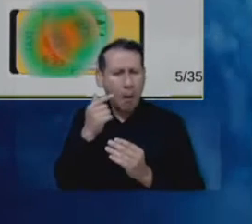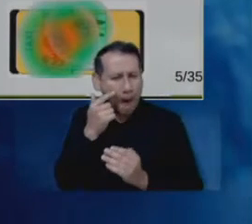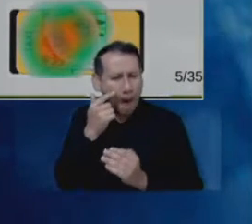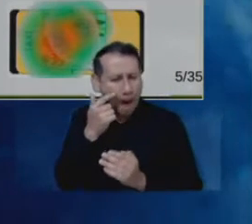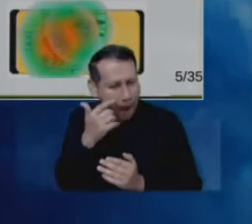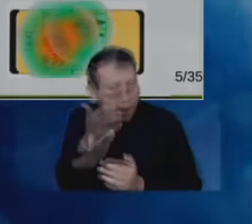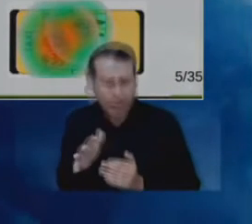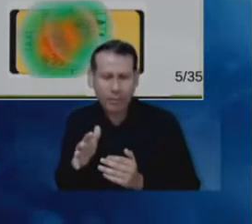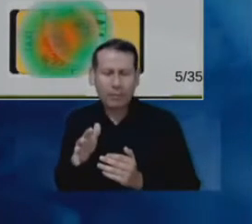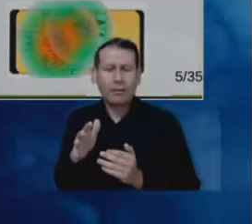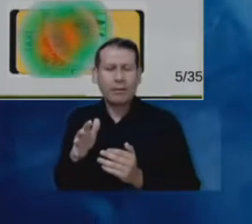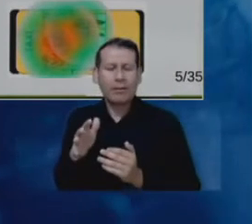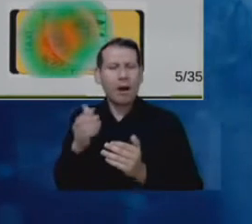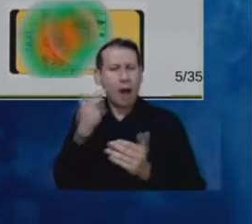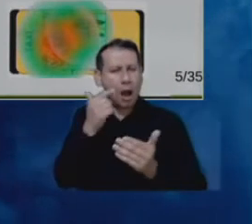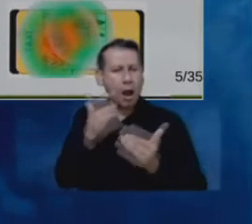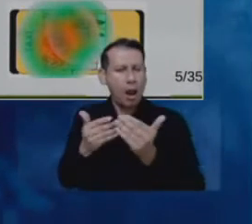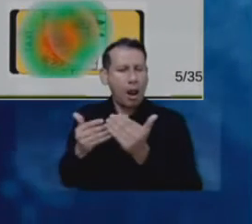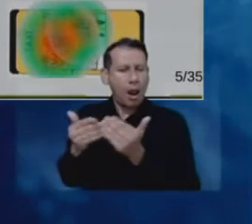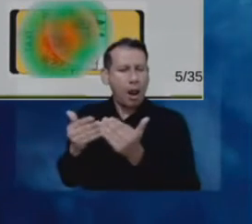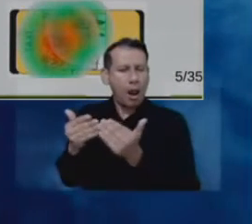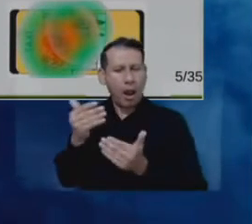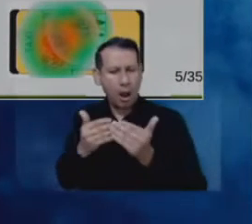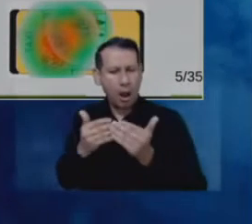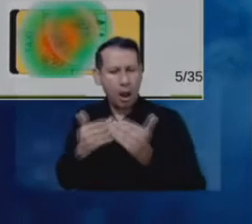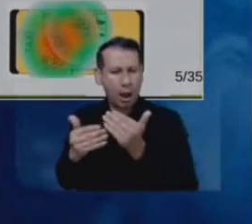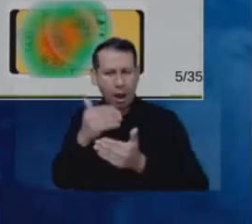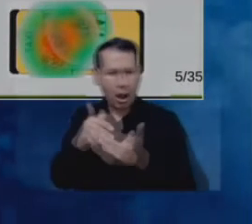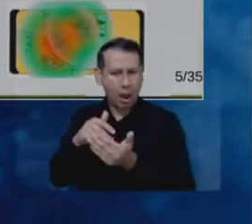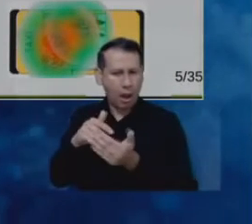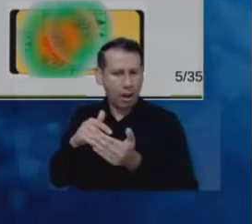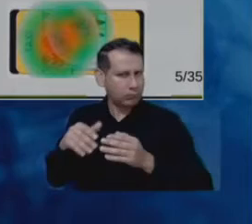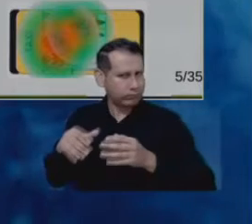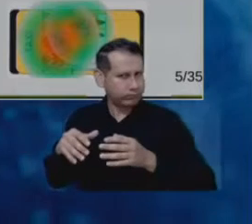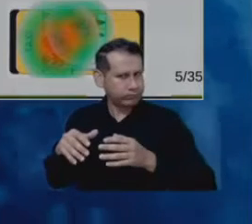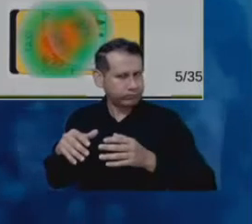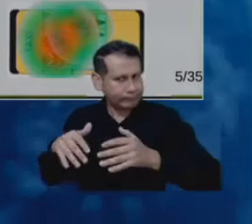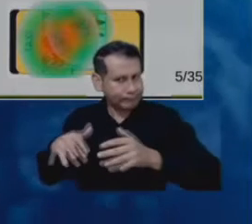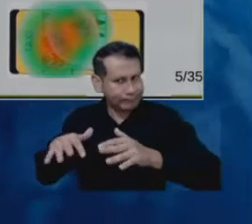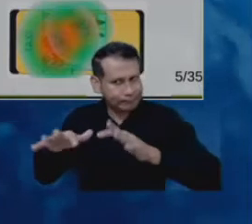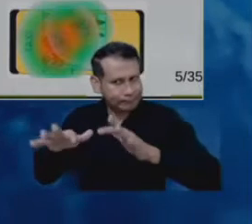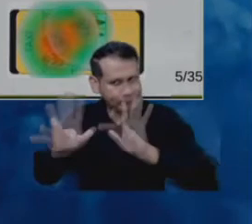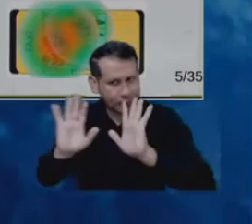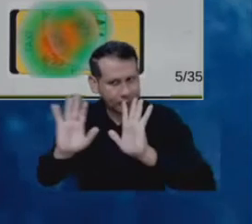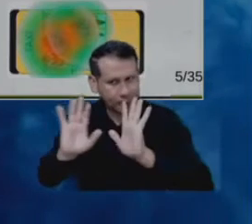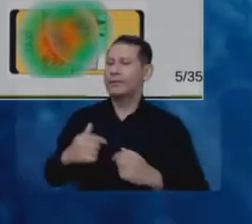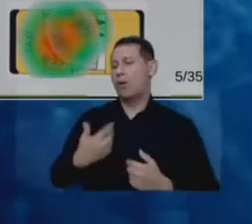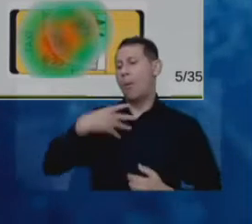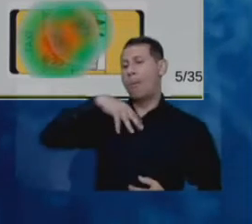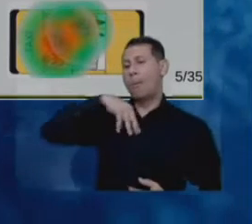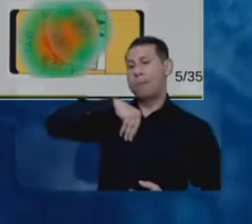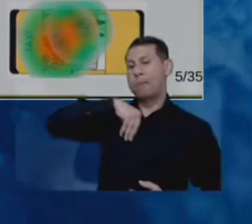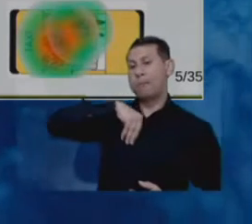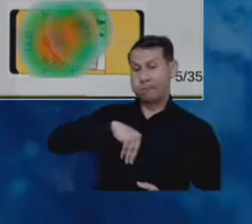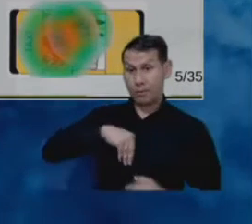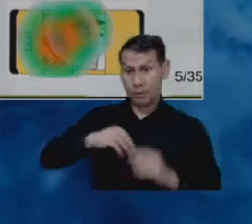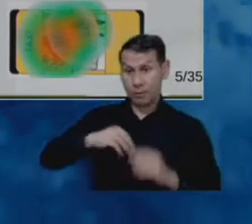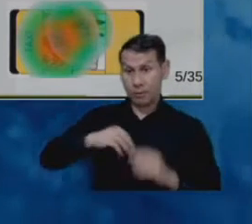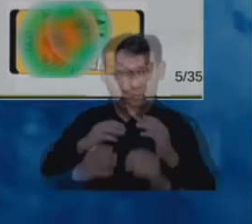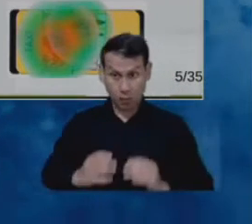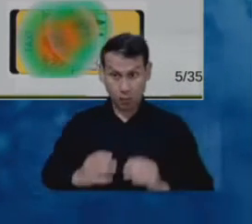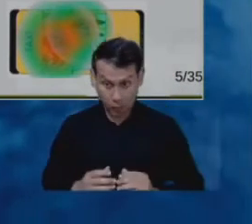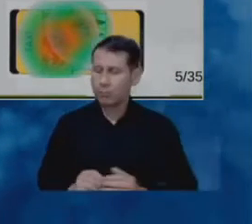simulación electromagnética básicamente es un nivel de campo en el interior del cuerpo y de allí es posible estimar la tasa de absorción